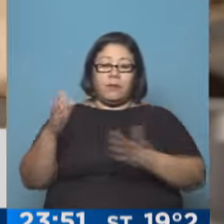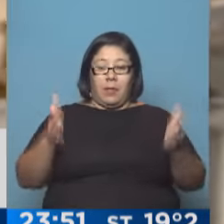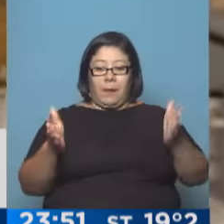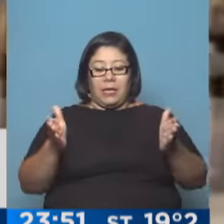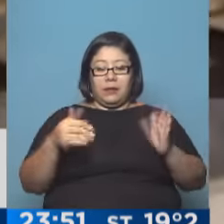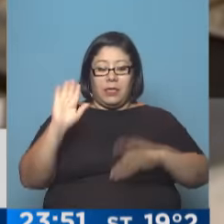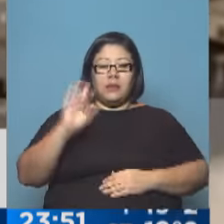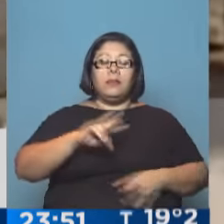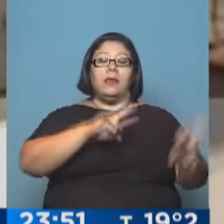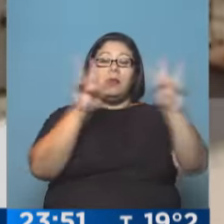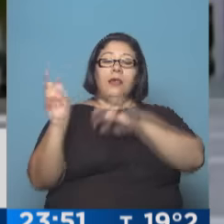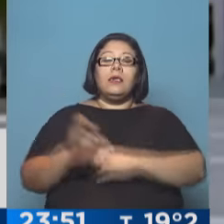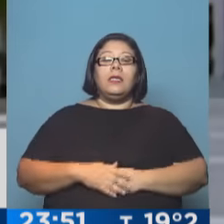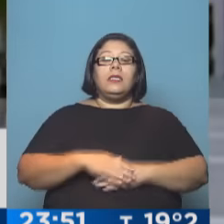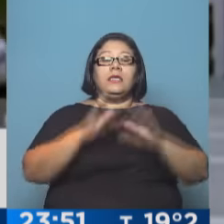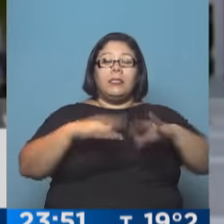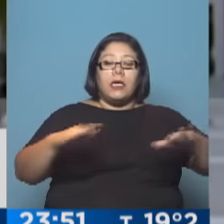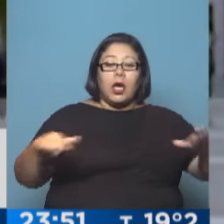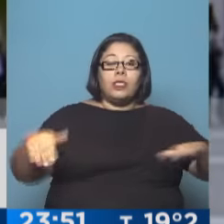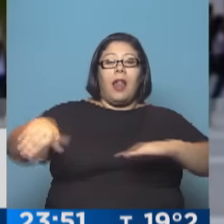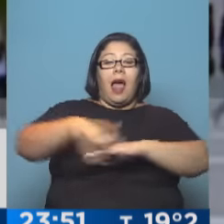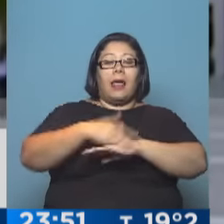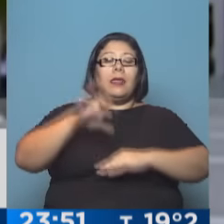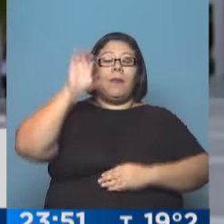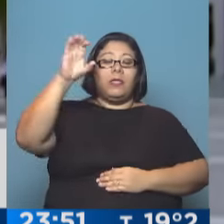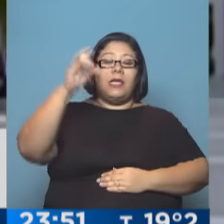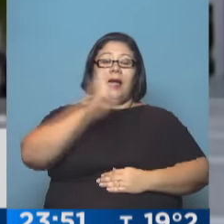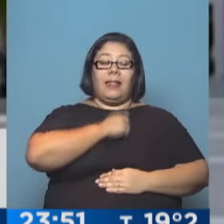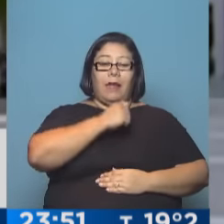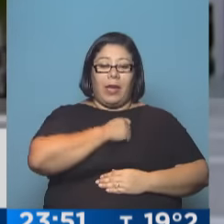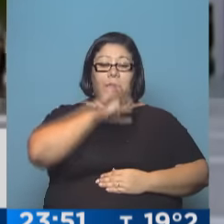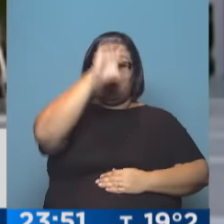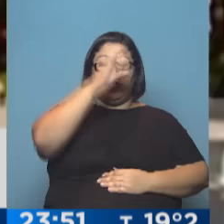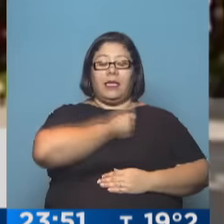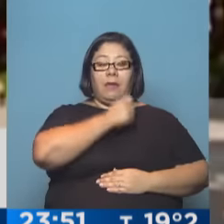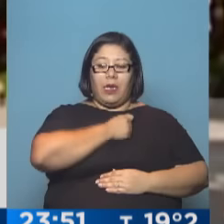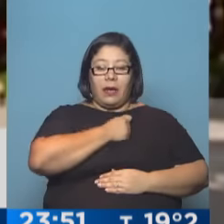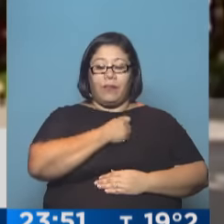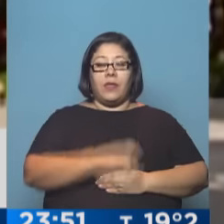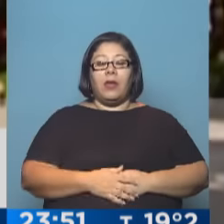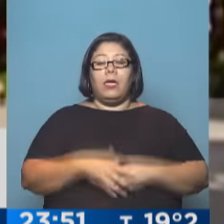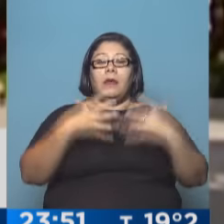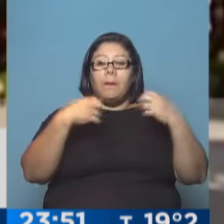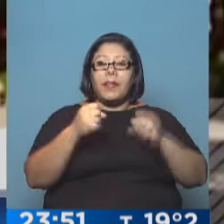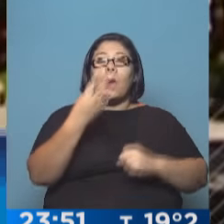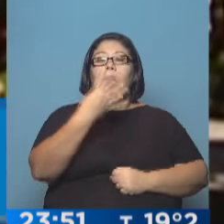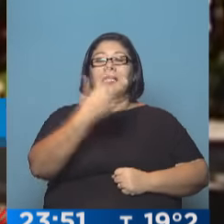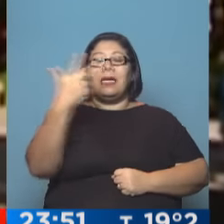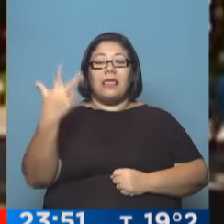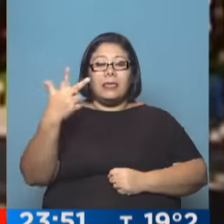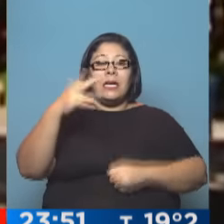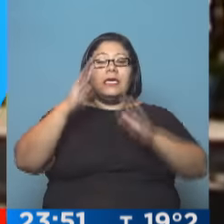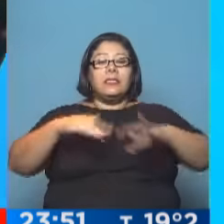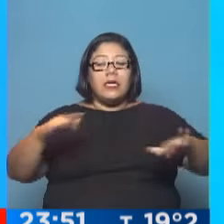relevamiento del Ministerio de Desarrollo Social detectó que al menos 43 niños viven en situación de calle en la capital